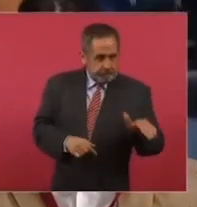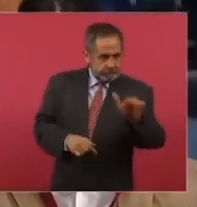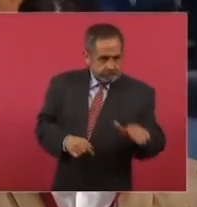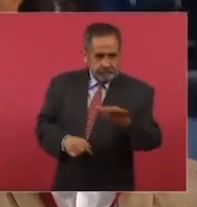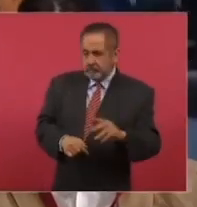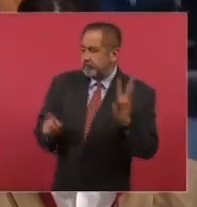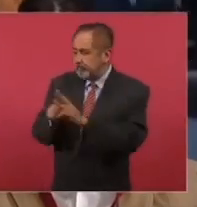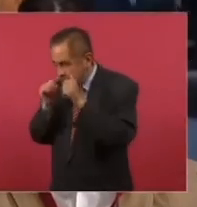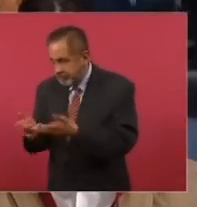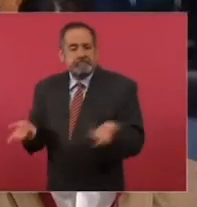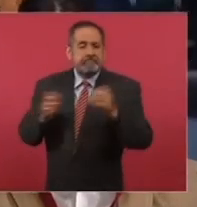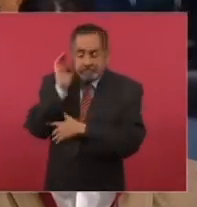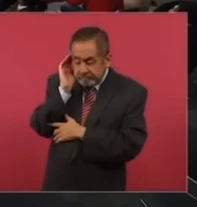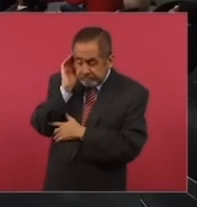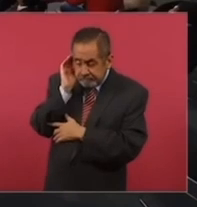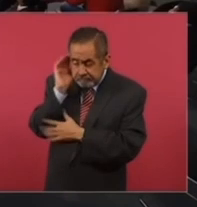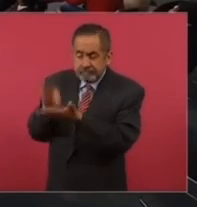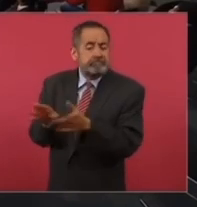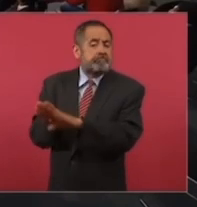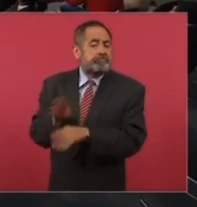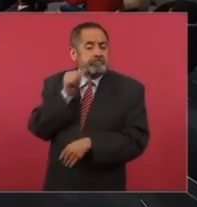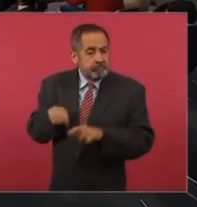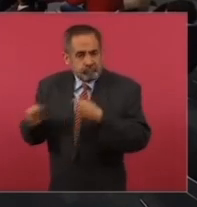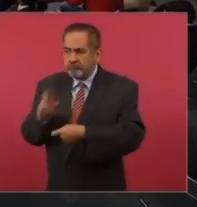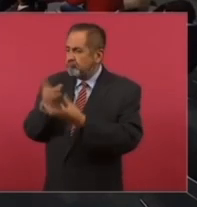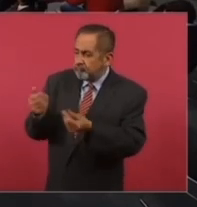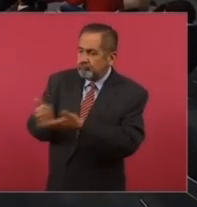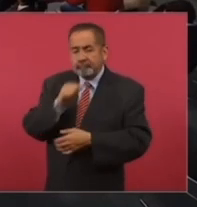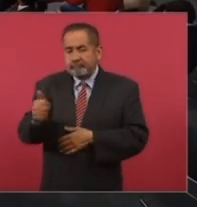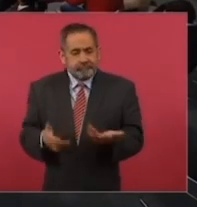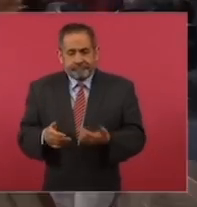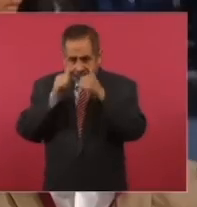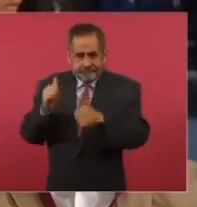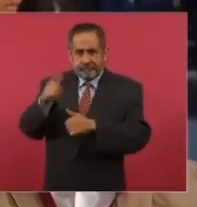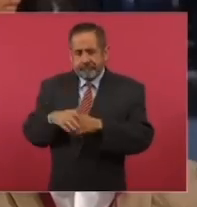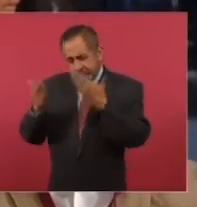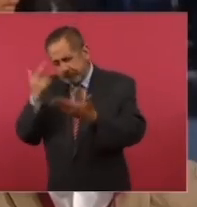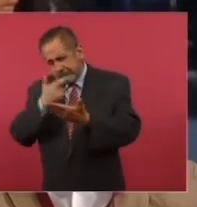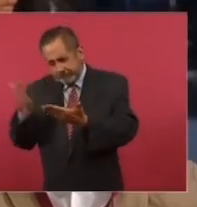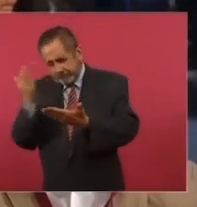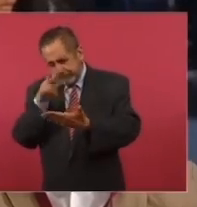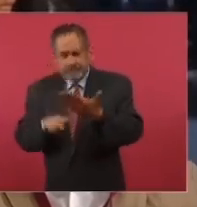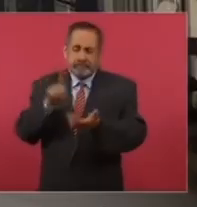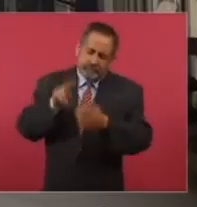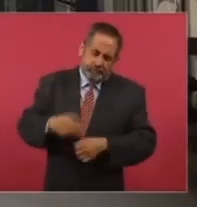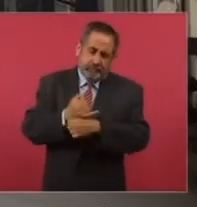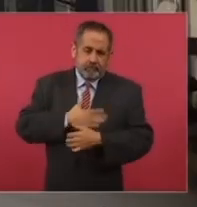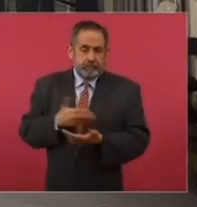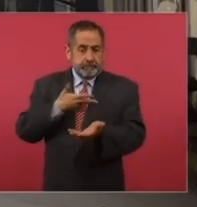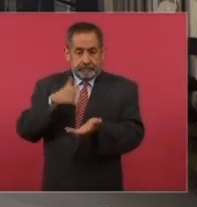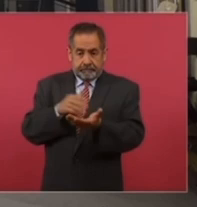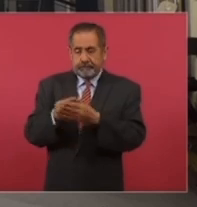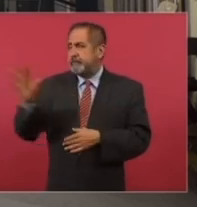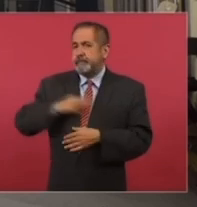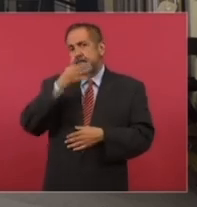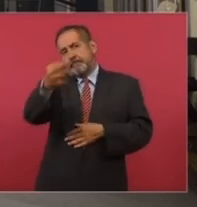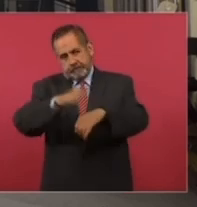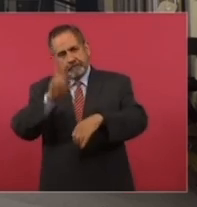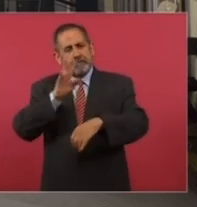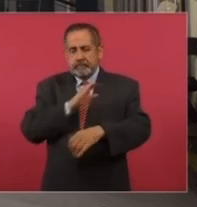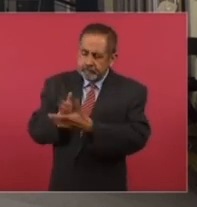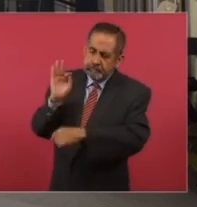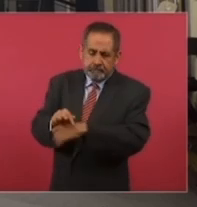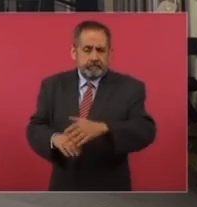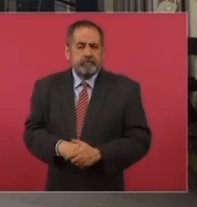sí, sí la necesita porque tiene documentos y aquí y allá y está pidiendo dinero. Pero, pero, Obrador le dice,